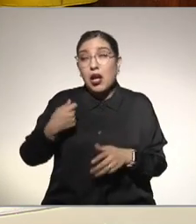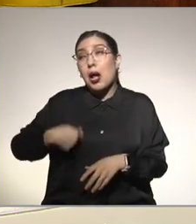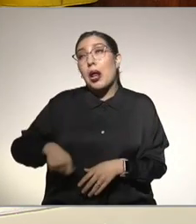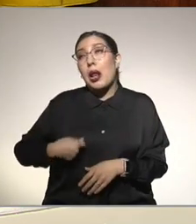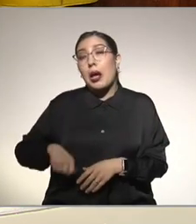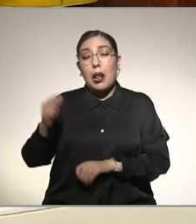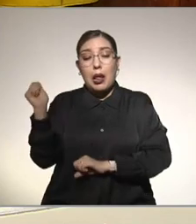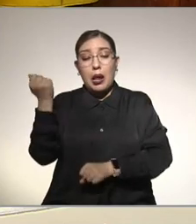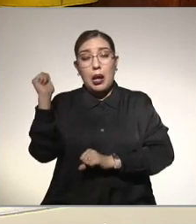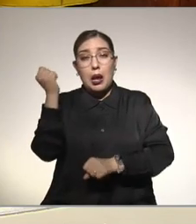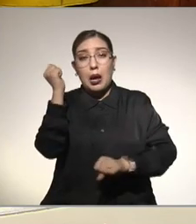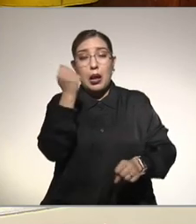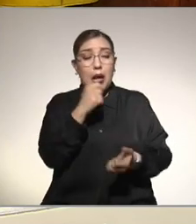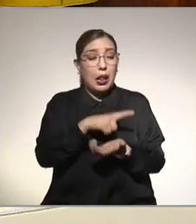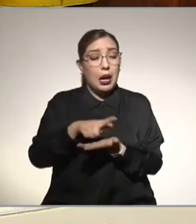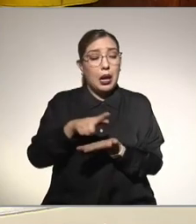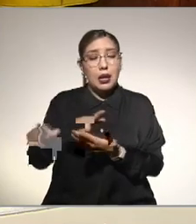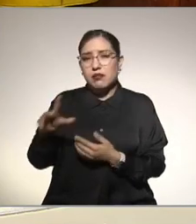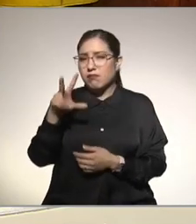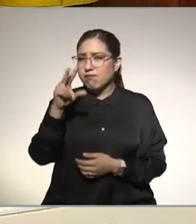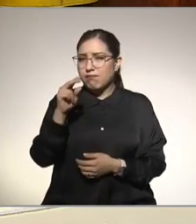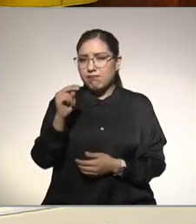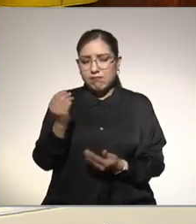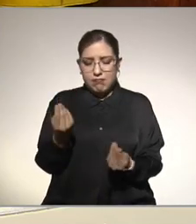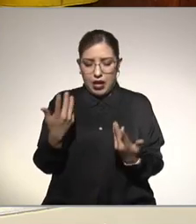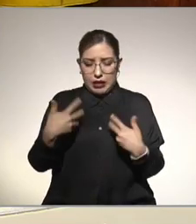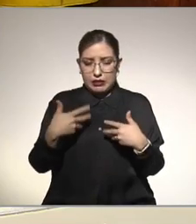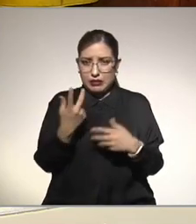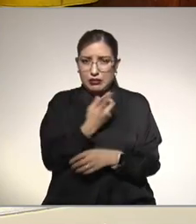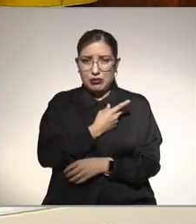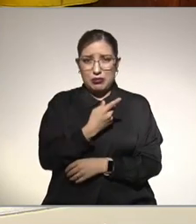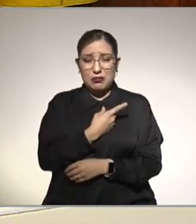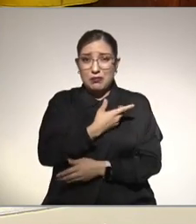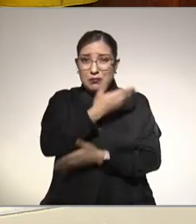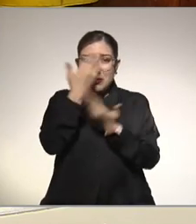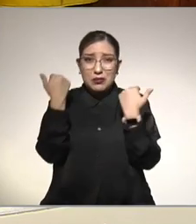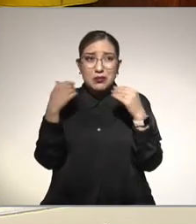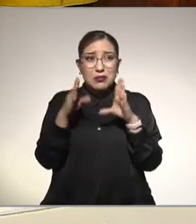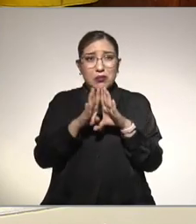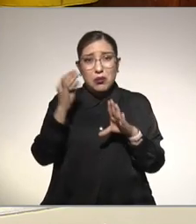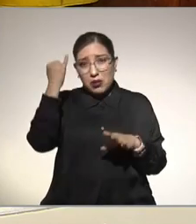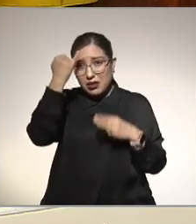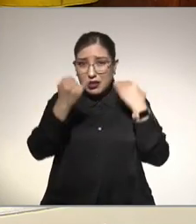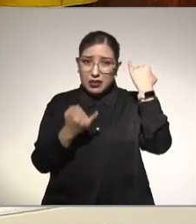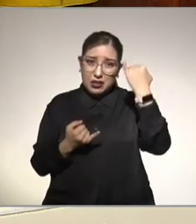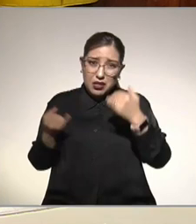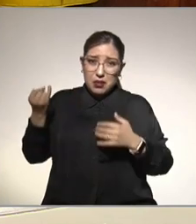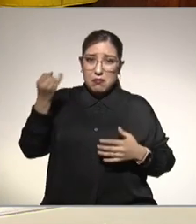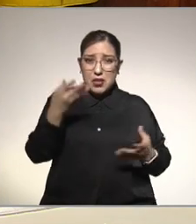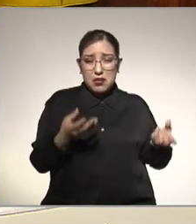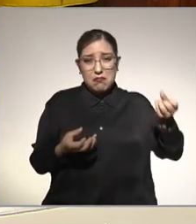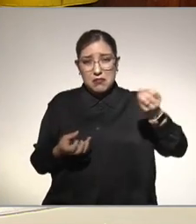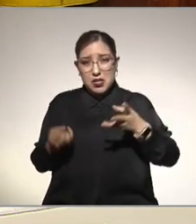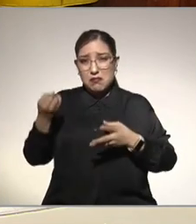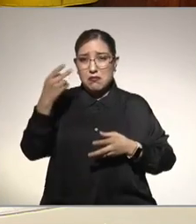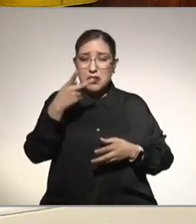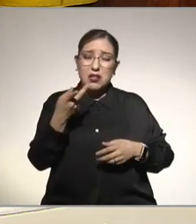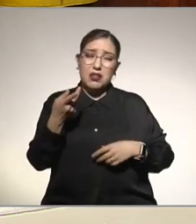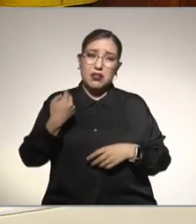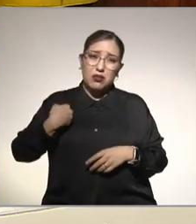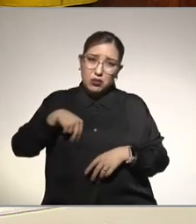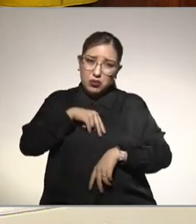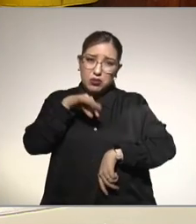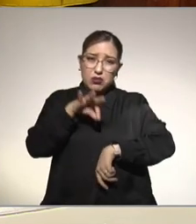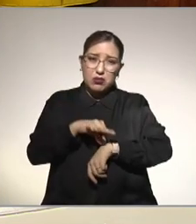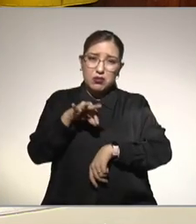el hígado ni a limpiar el intestino también ese se limpia solito no sé de dónde salen estas falacias con la que nosotros los médicos nos enfrentamos todos los días